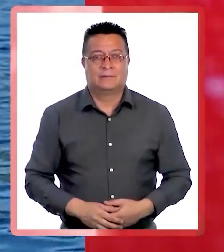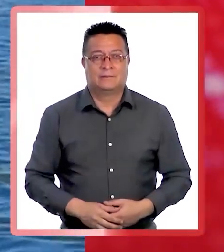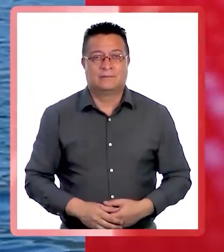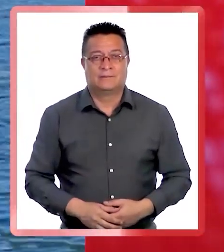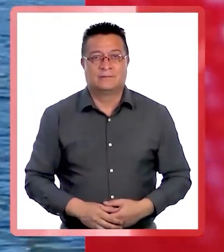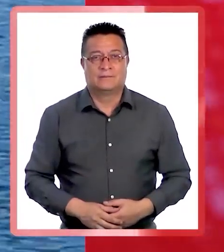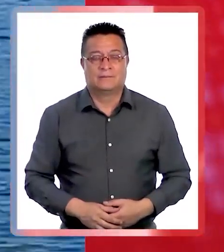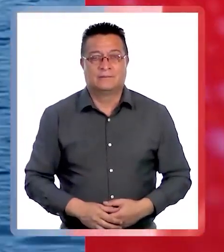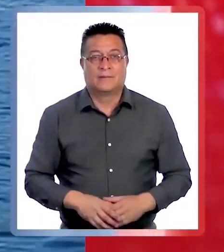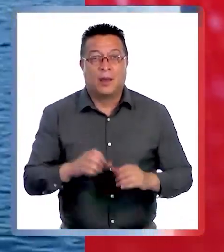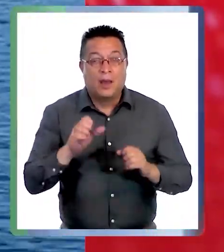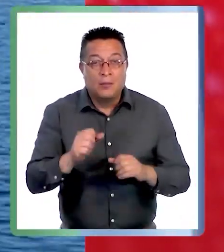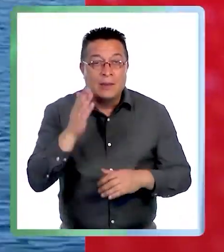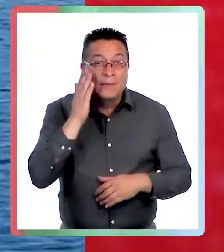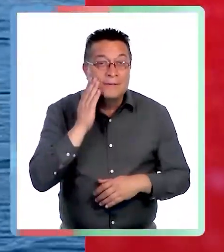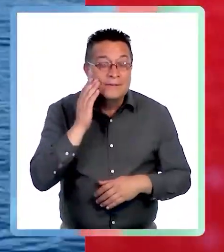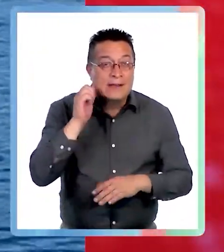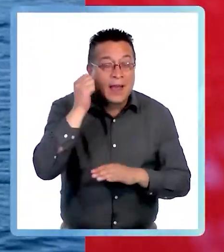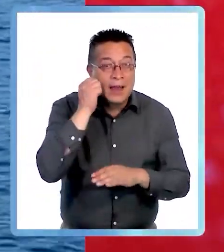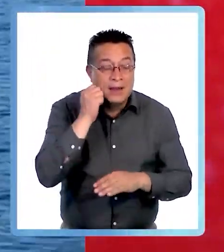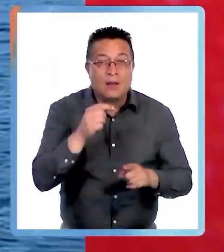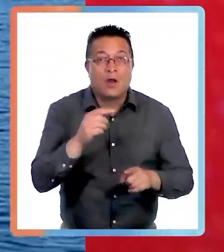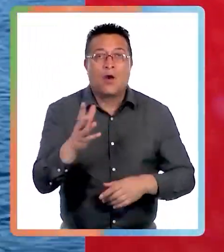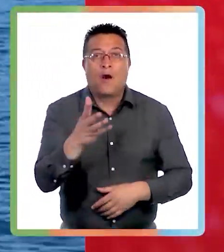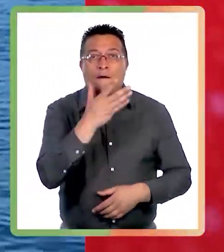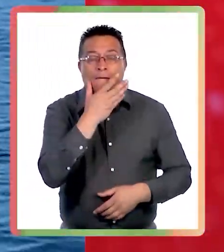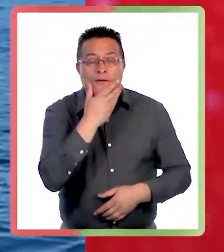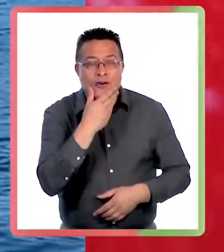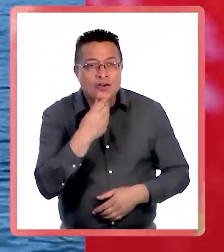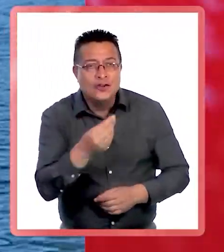ir a hacer cariño? ¡Pobrecito! ¡Hola, precioso!